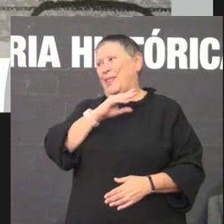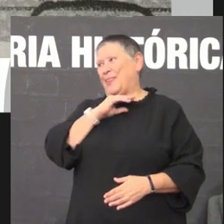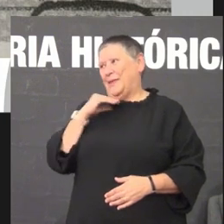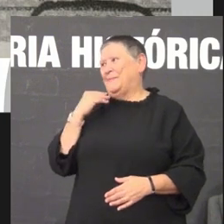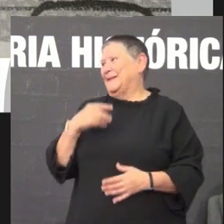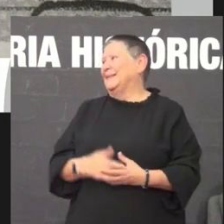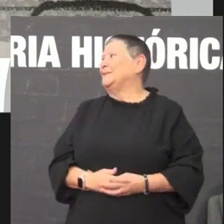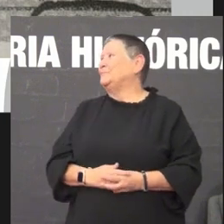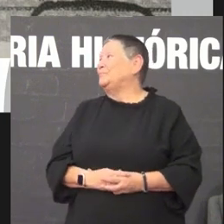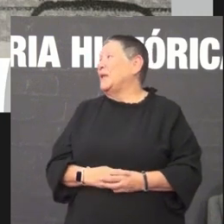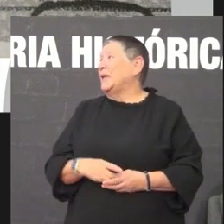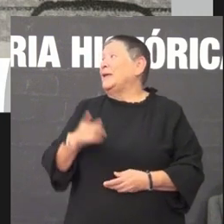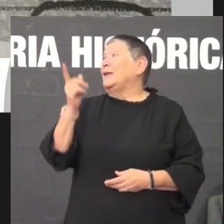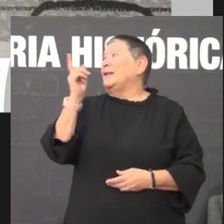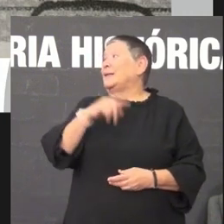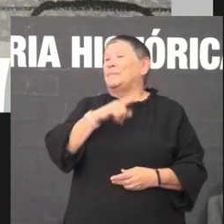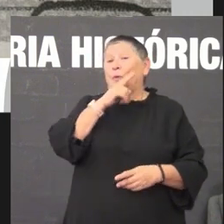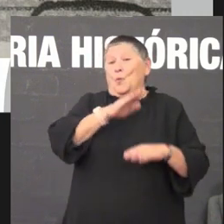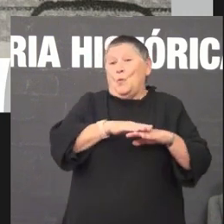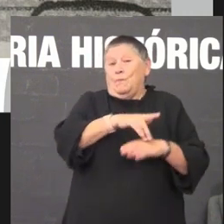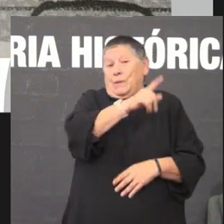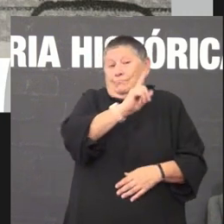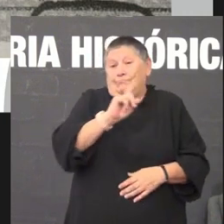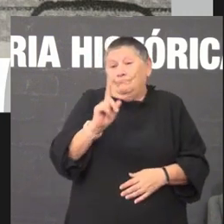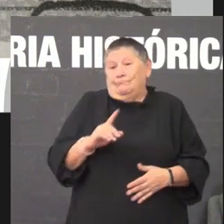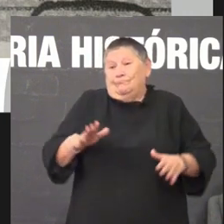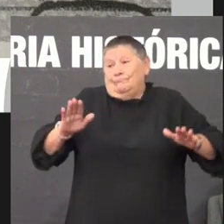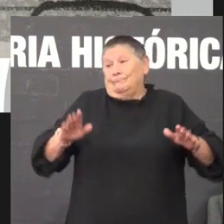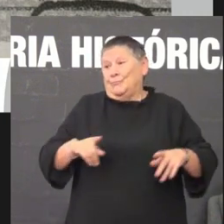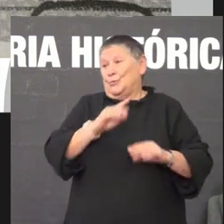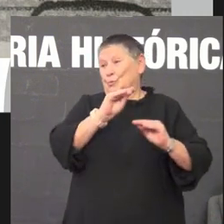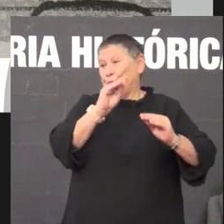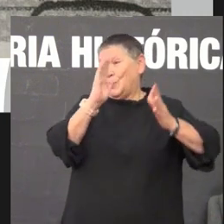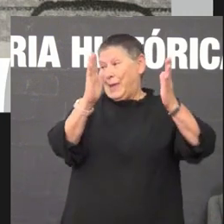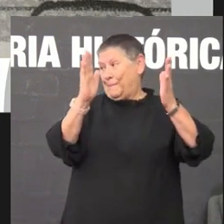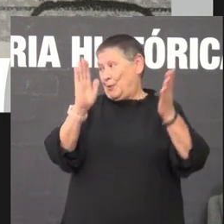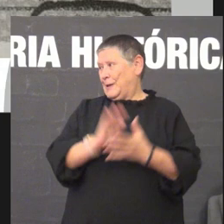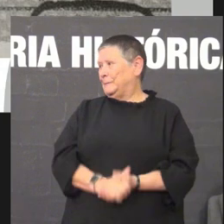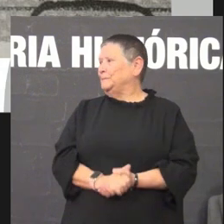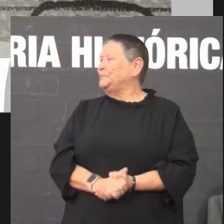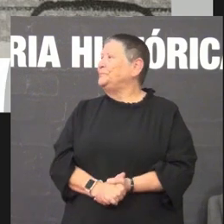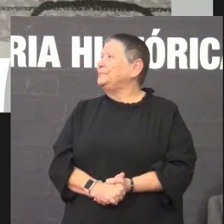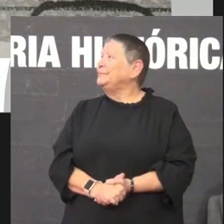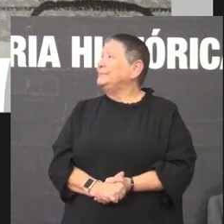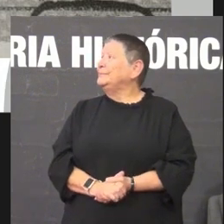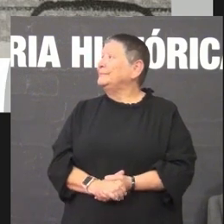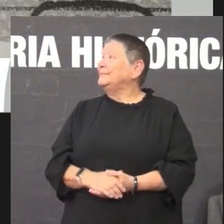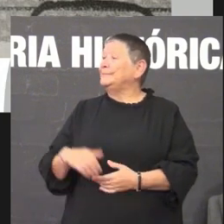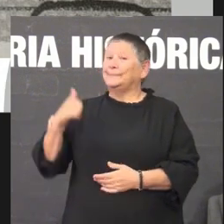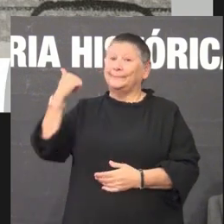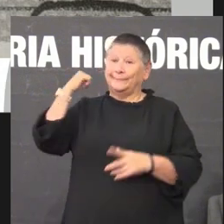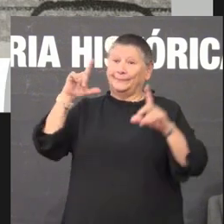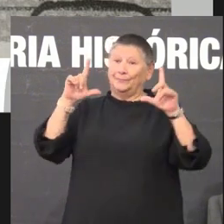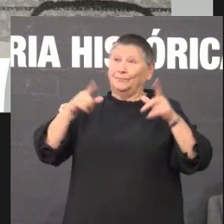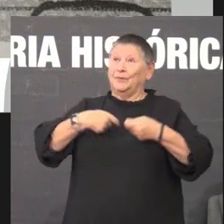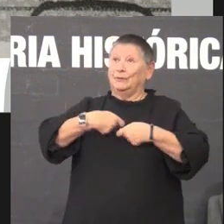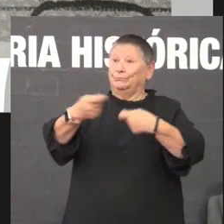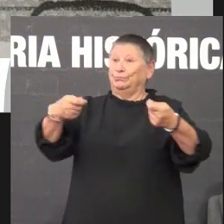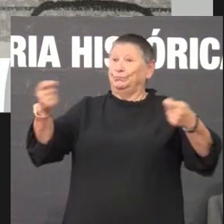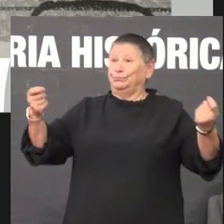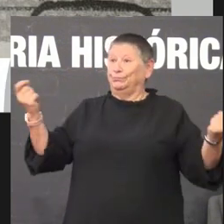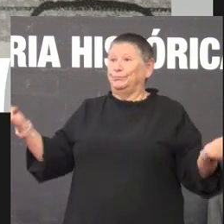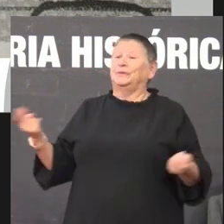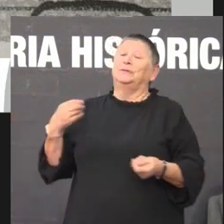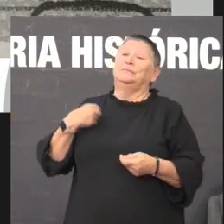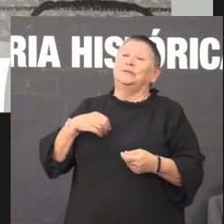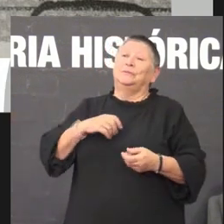coitado Miguel de Cervantes que non ten culpa era un avanzado á súa época non ten culpa disto esta folla boandeira que dinunciou Luís